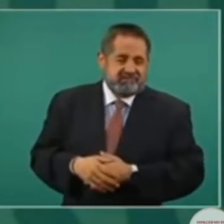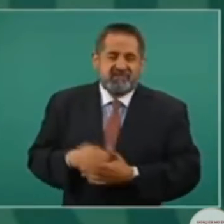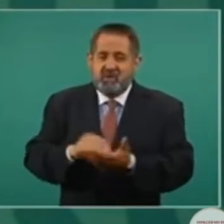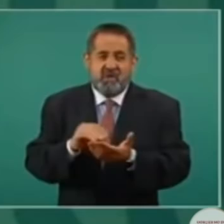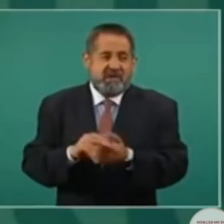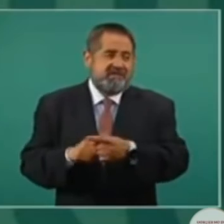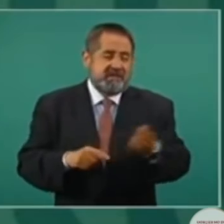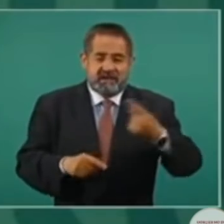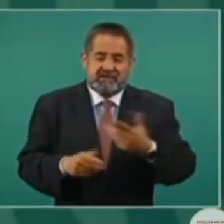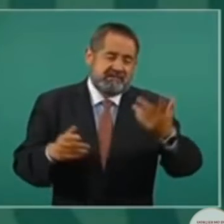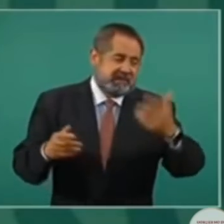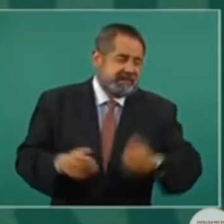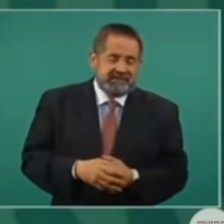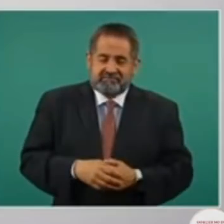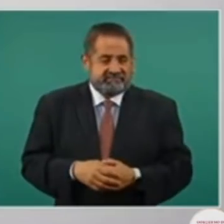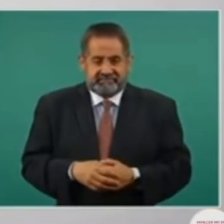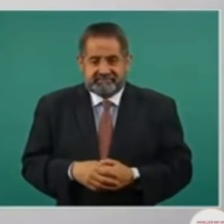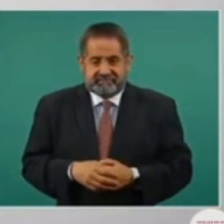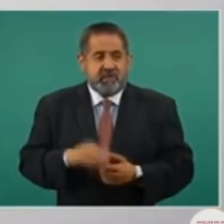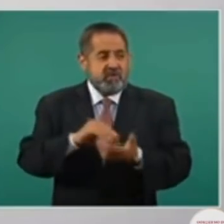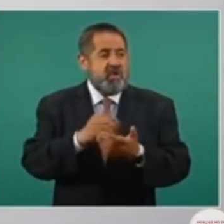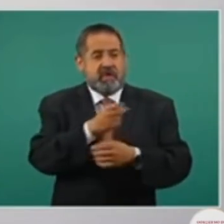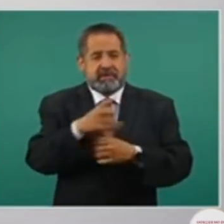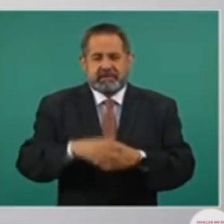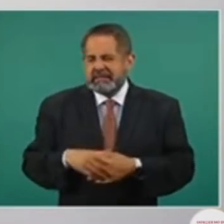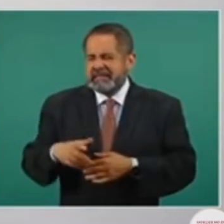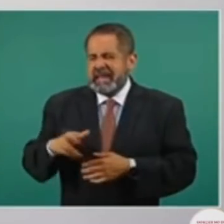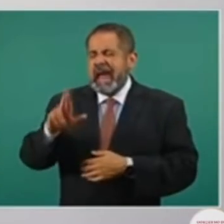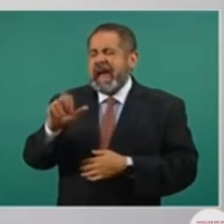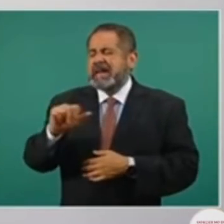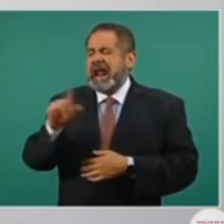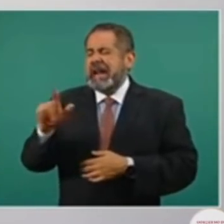hay que mejorar la raza.